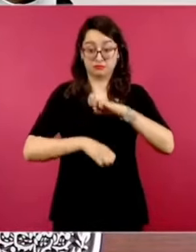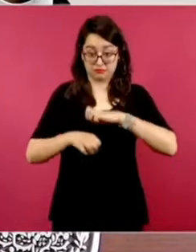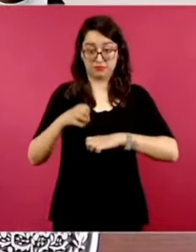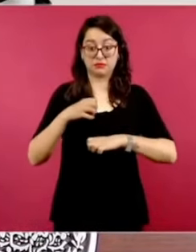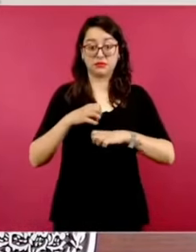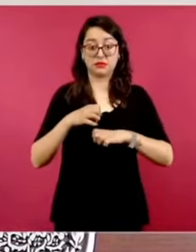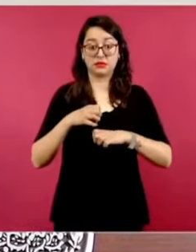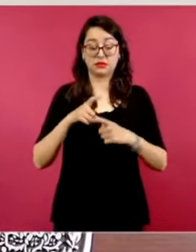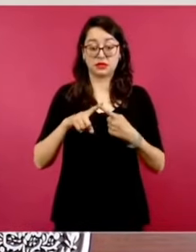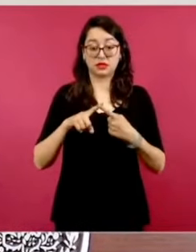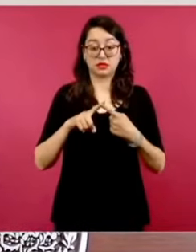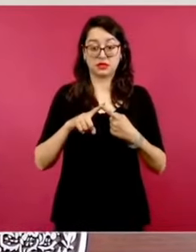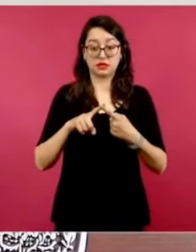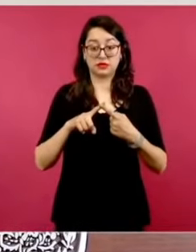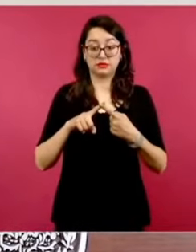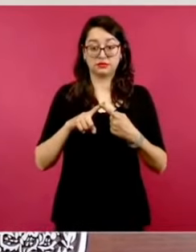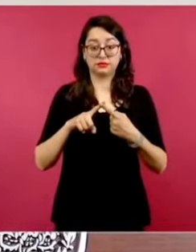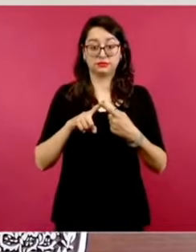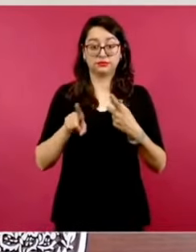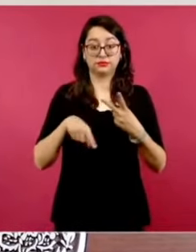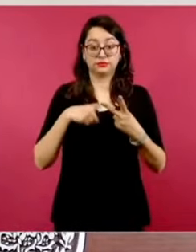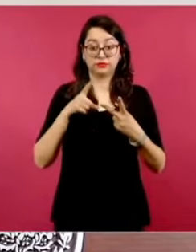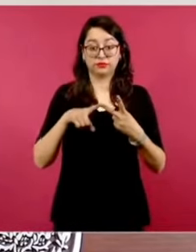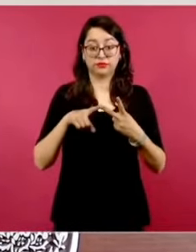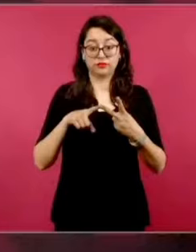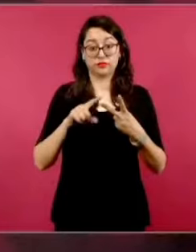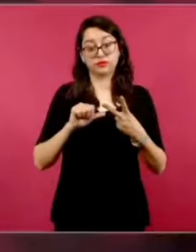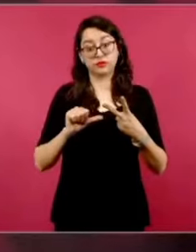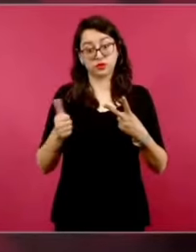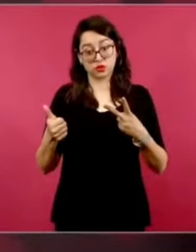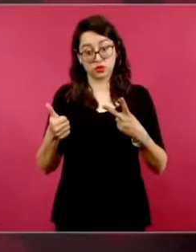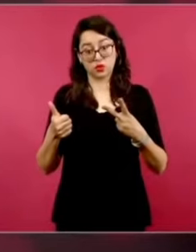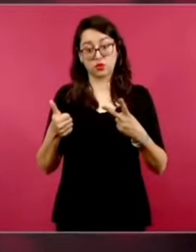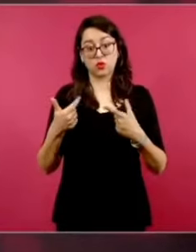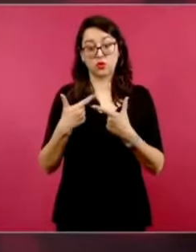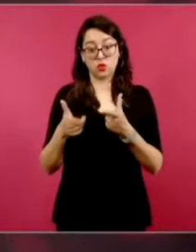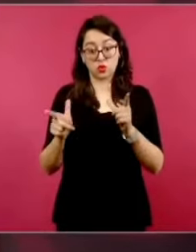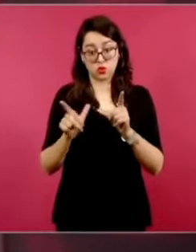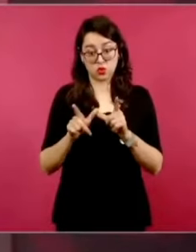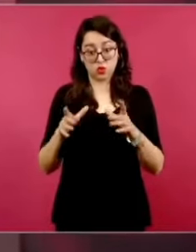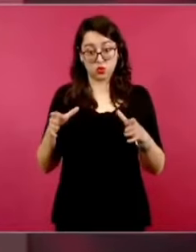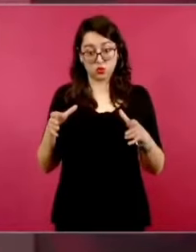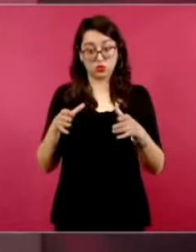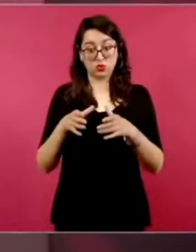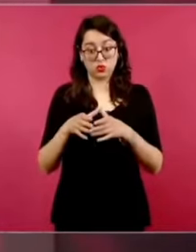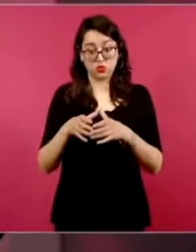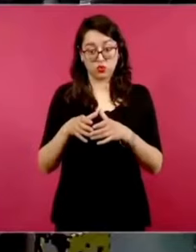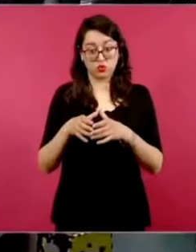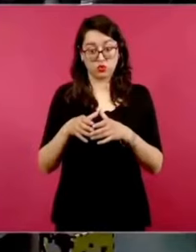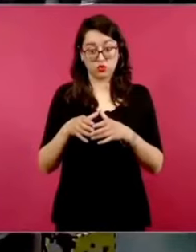la otra organización que